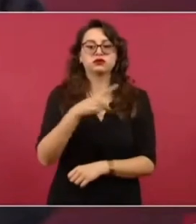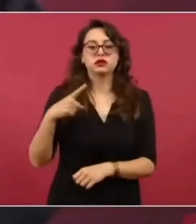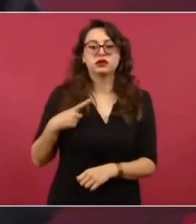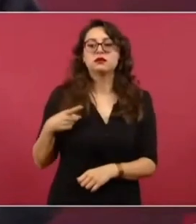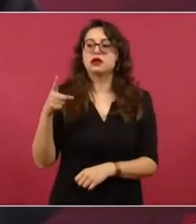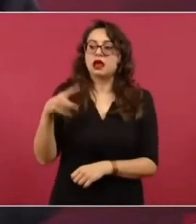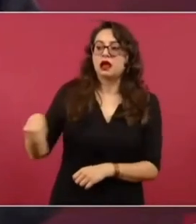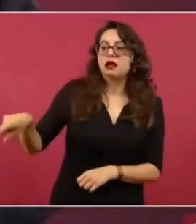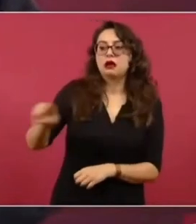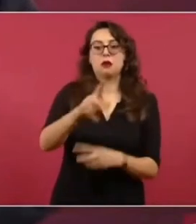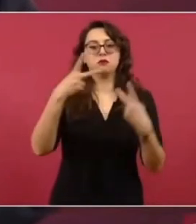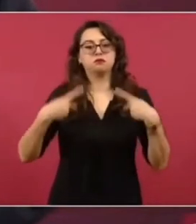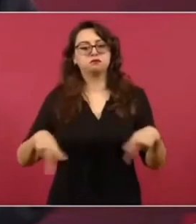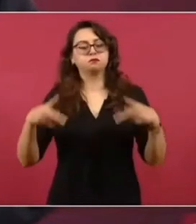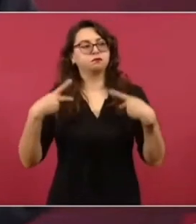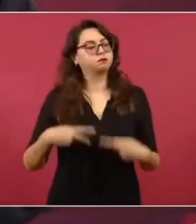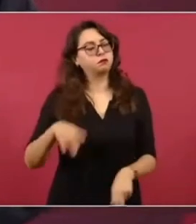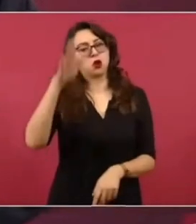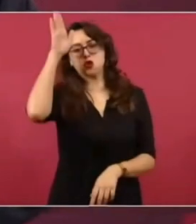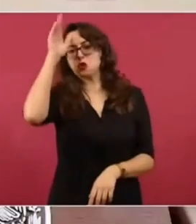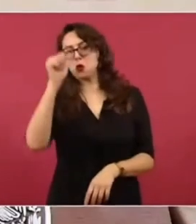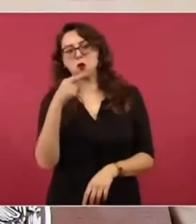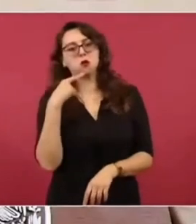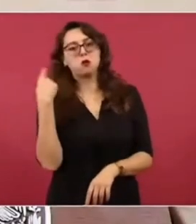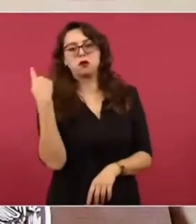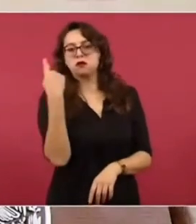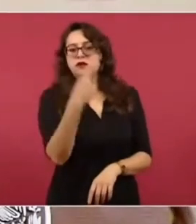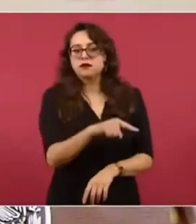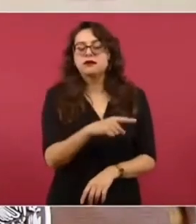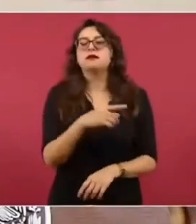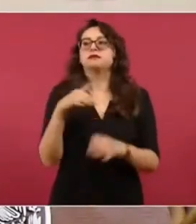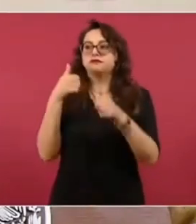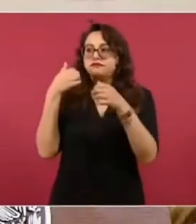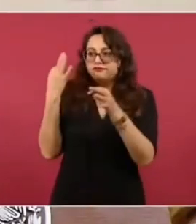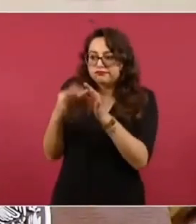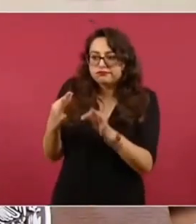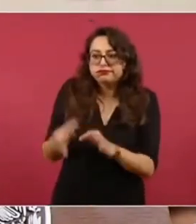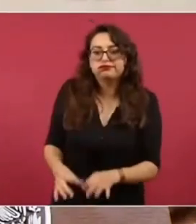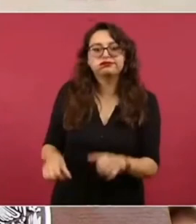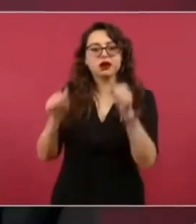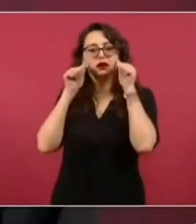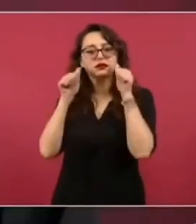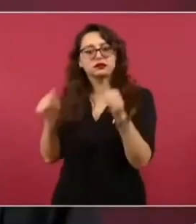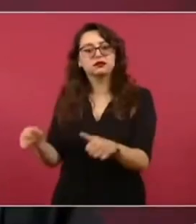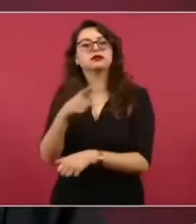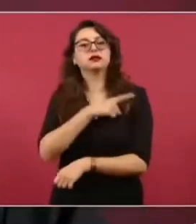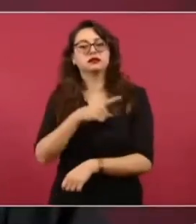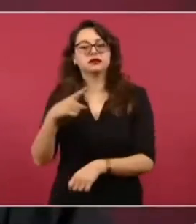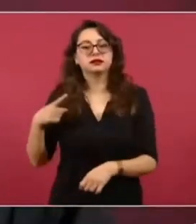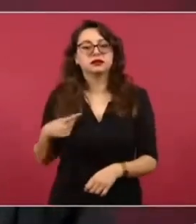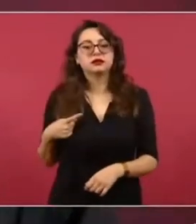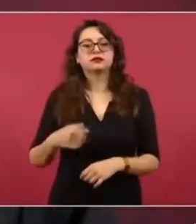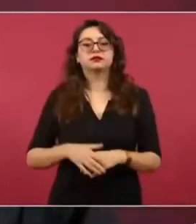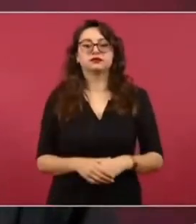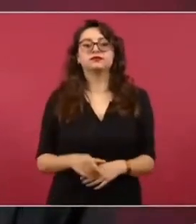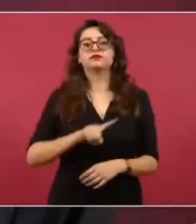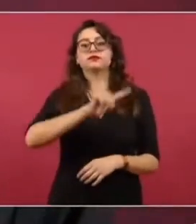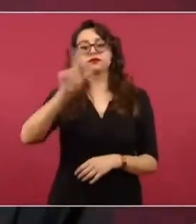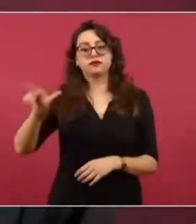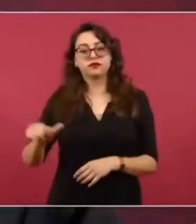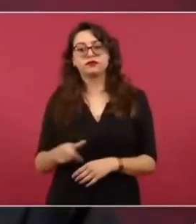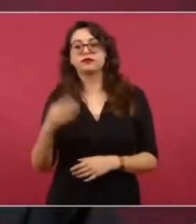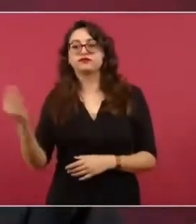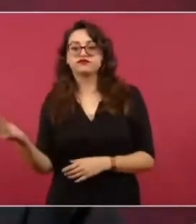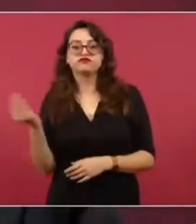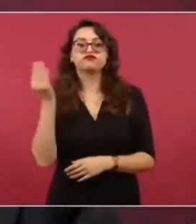inconformidades de nuestros compañeros. Esta iniciativa fue luego transferida al